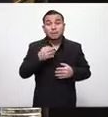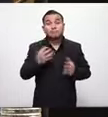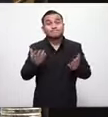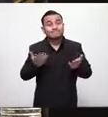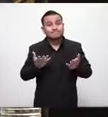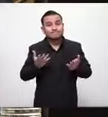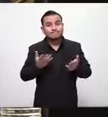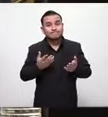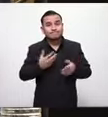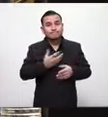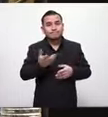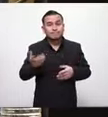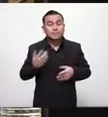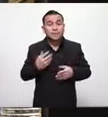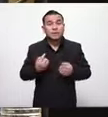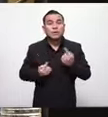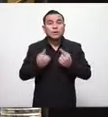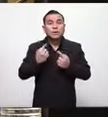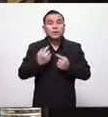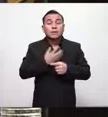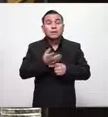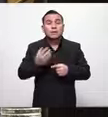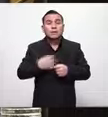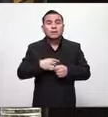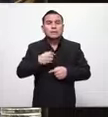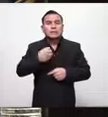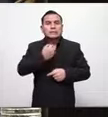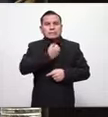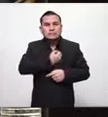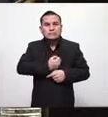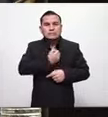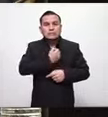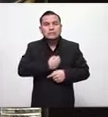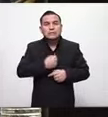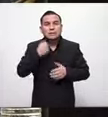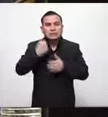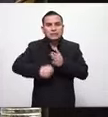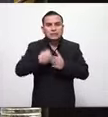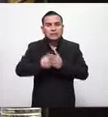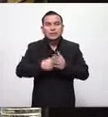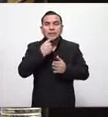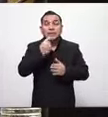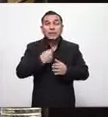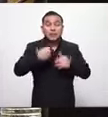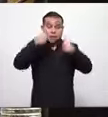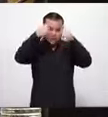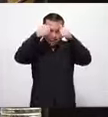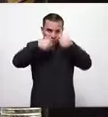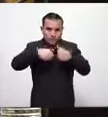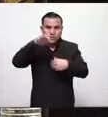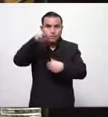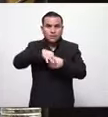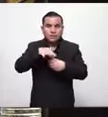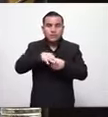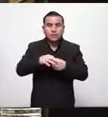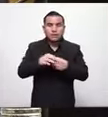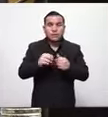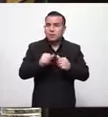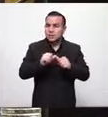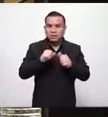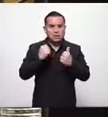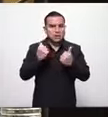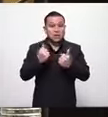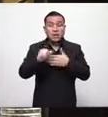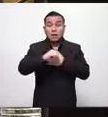de la consulta del esfuerzo de ponerse de acuerdo del órgano legislativo con el órgano